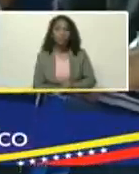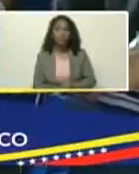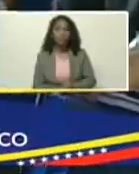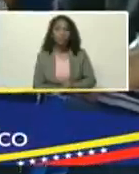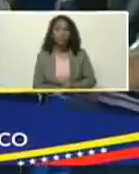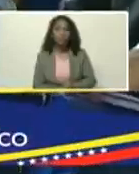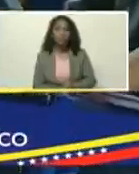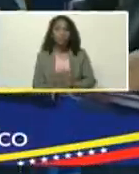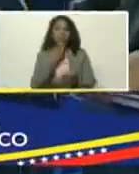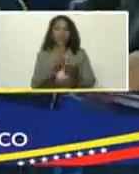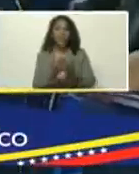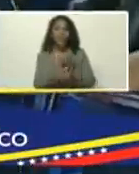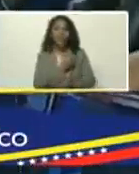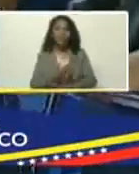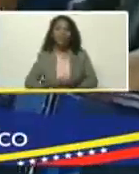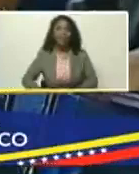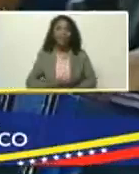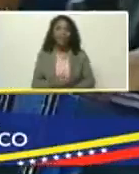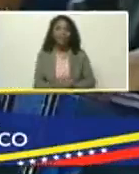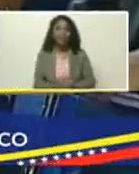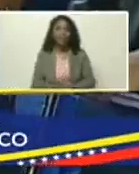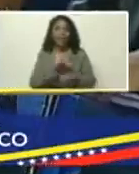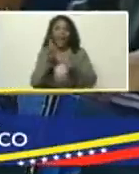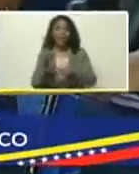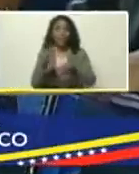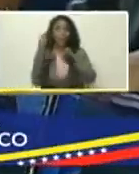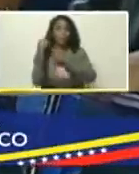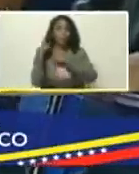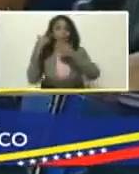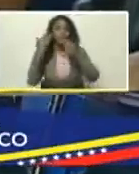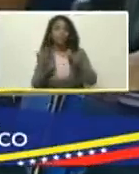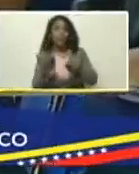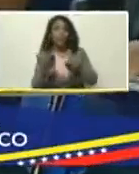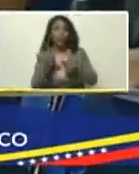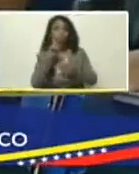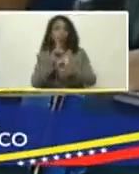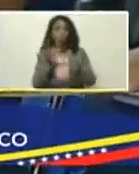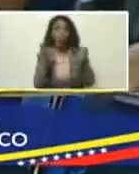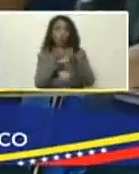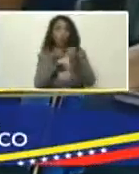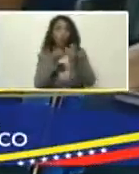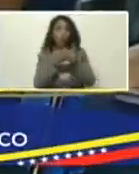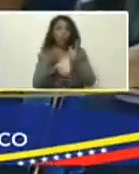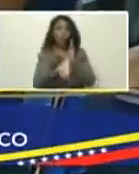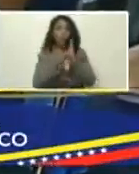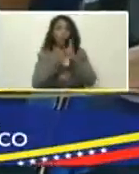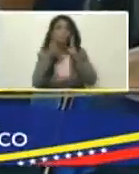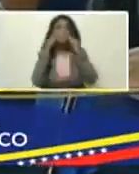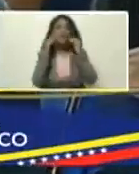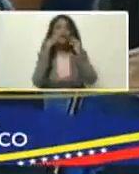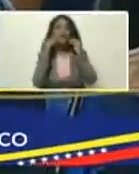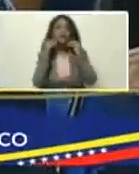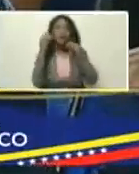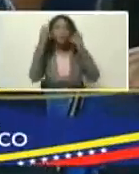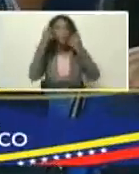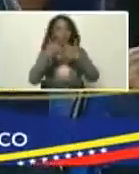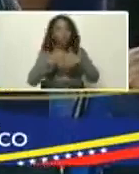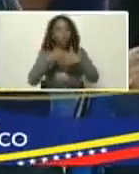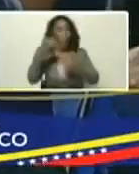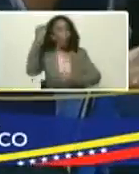gracias, presidente, eso corresponde, a un comité técnico, de expertos, de analistas,